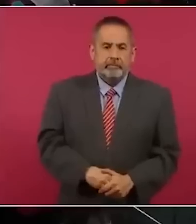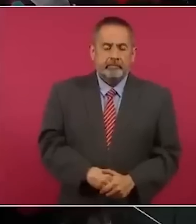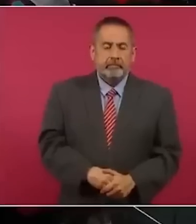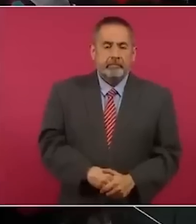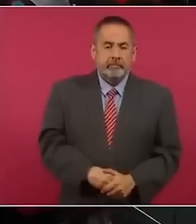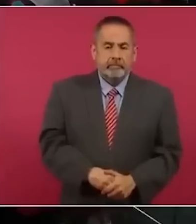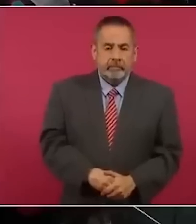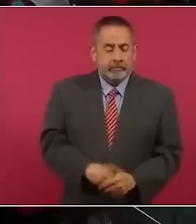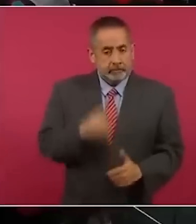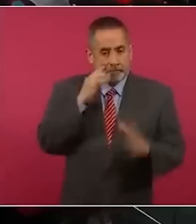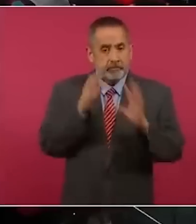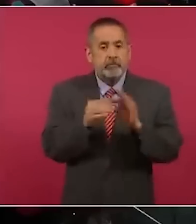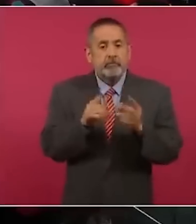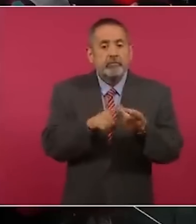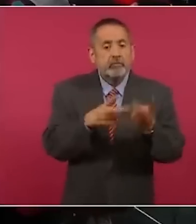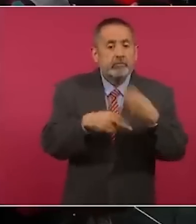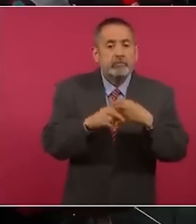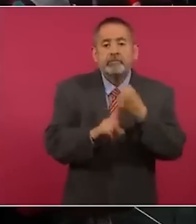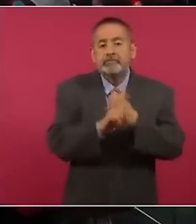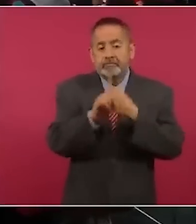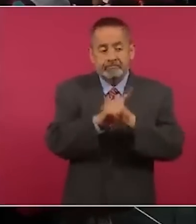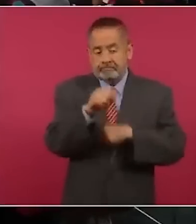Esto es por cuanto al origen del problema.